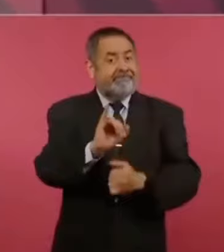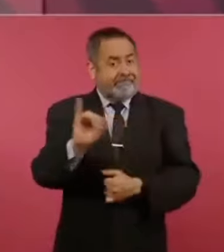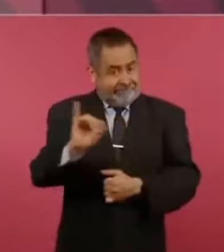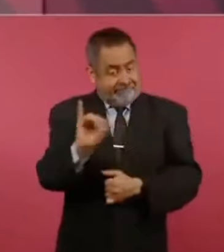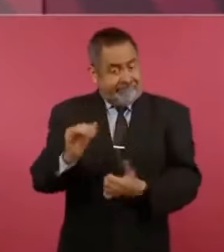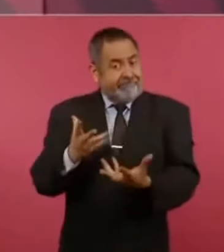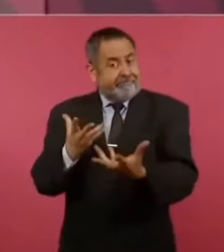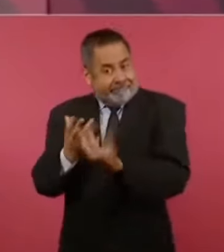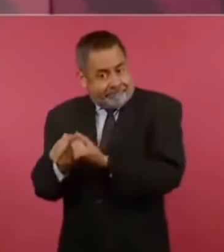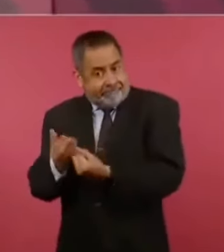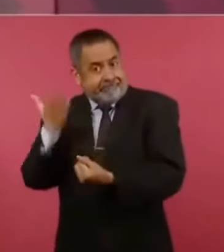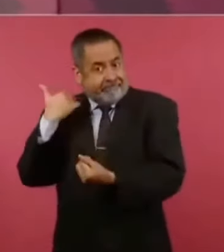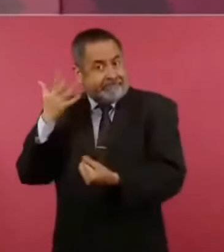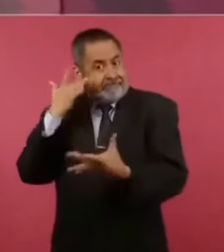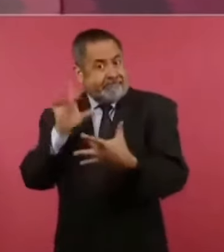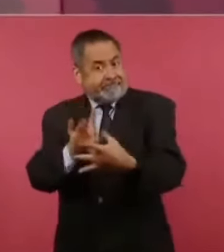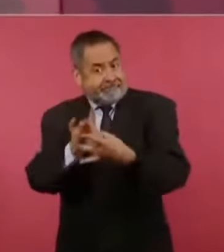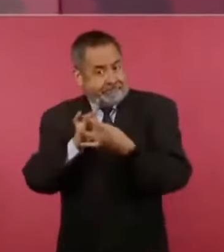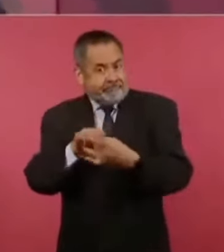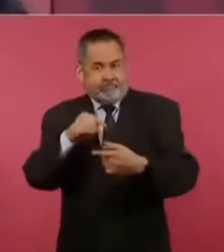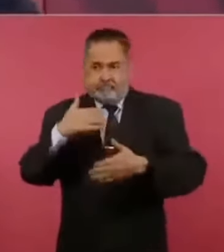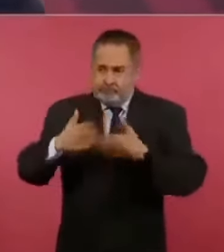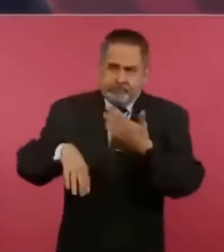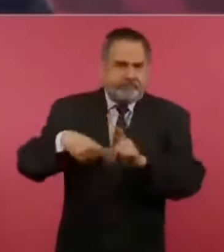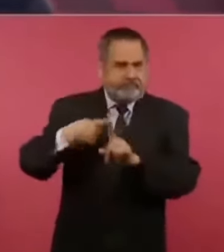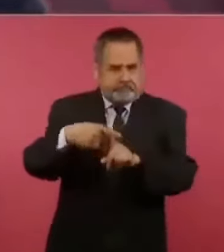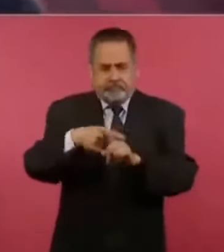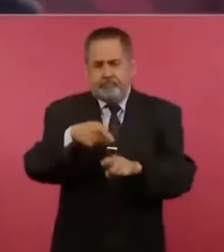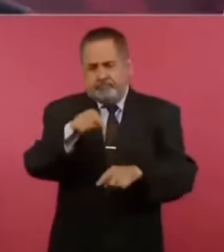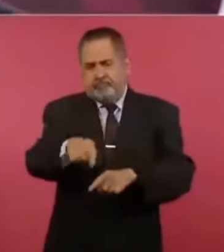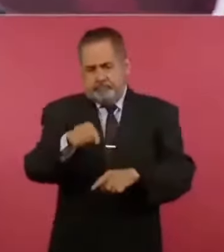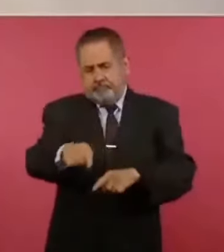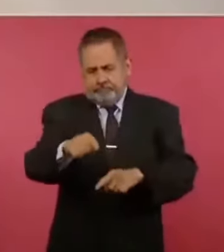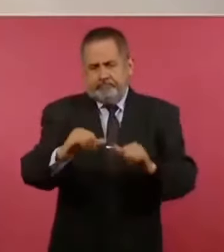estoy hablando de una organización progresista, democrática.